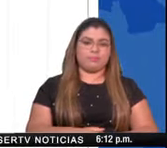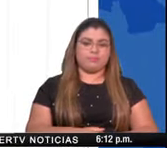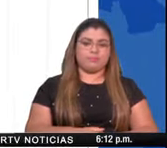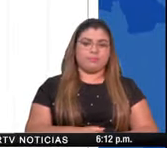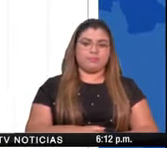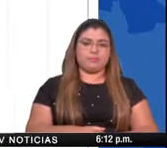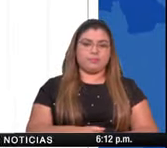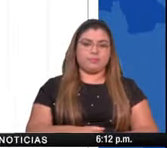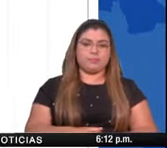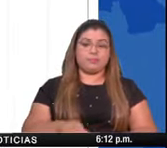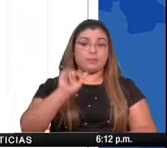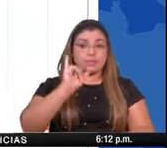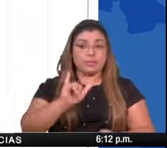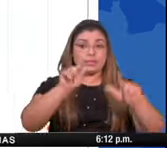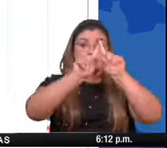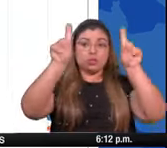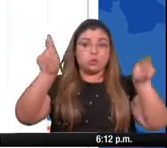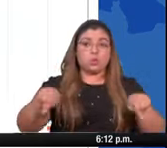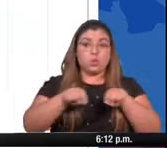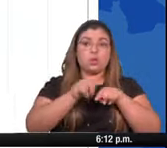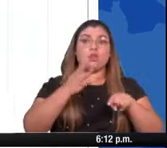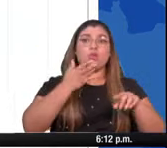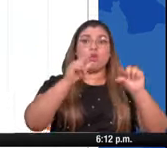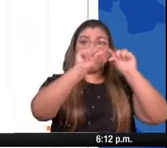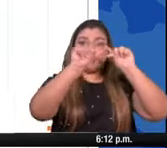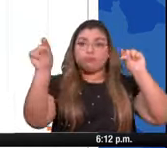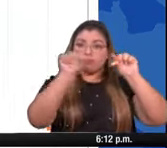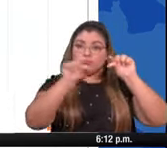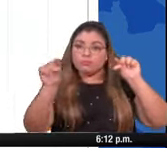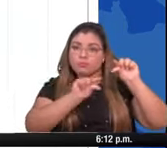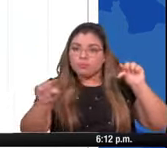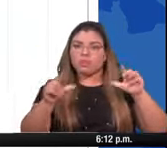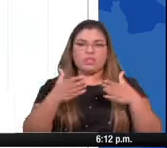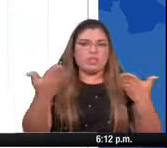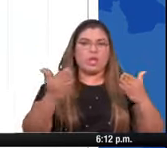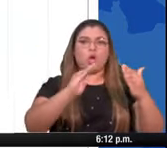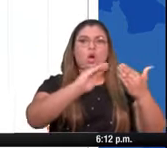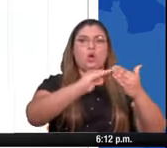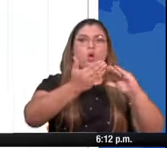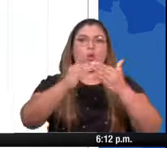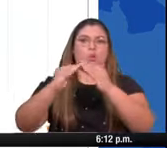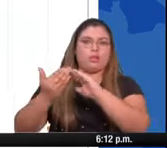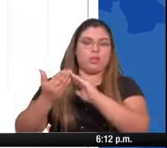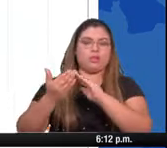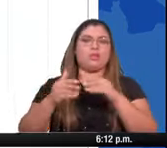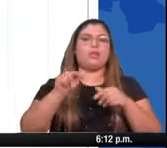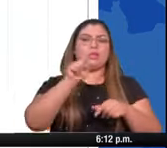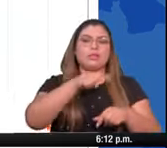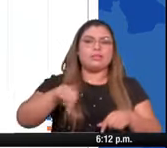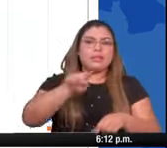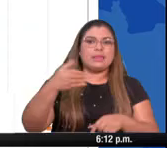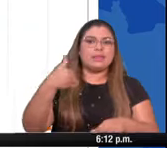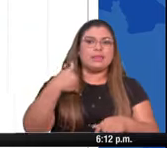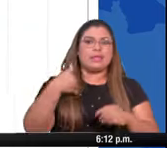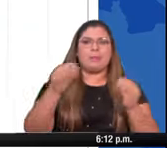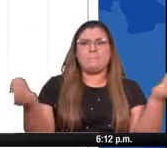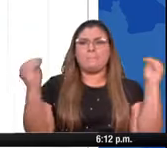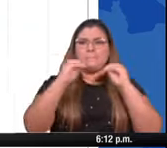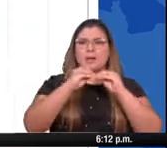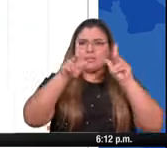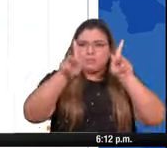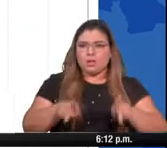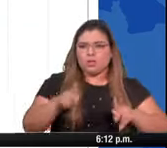Estos son los corregimientos que han estado reportando un mayor número de casos